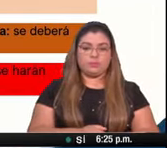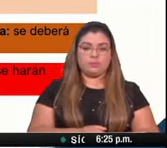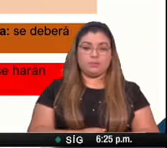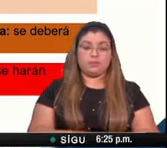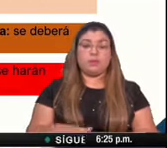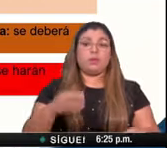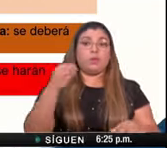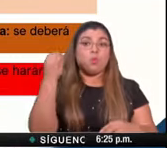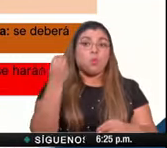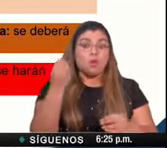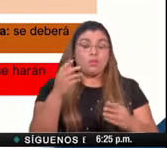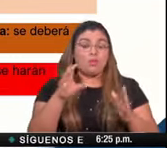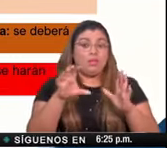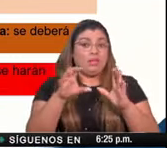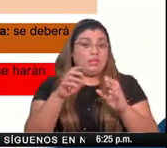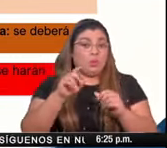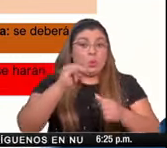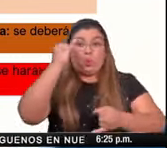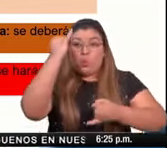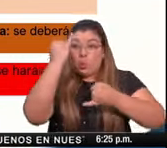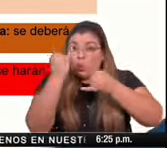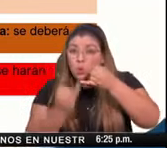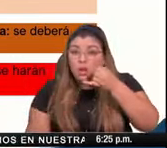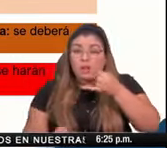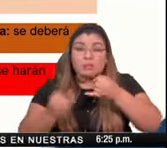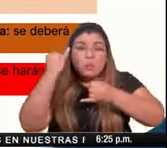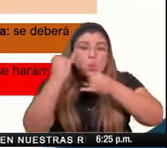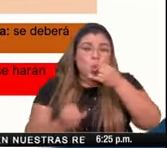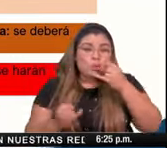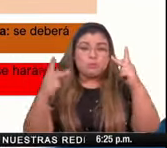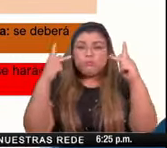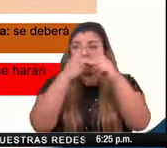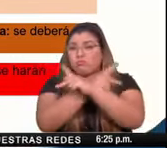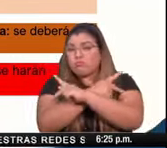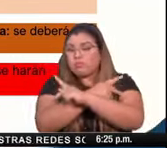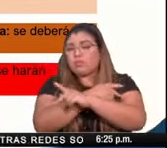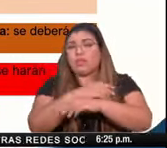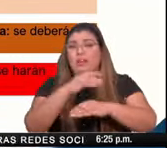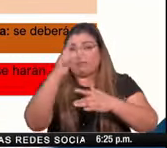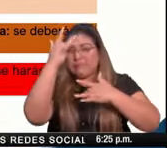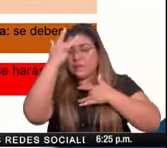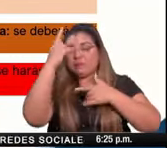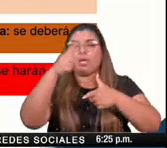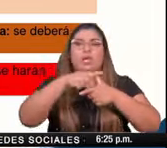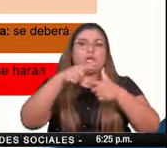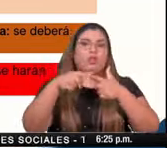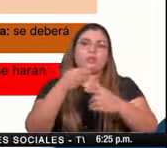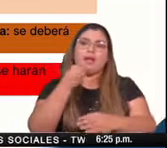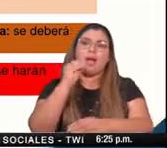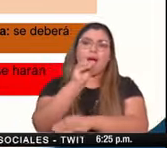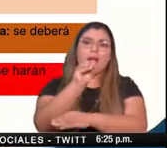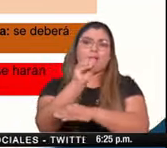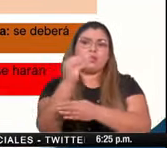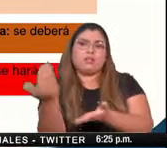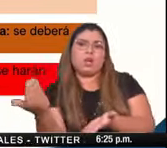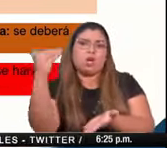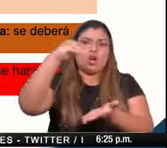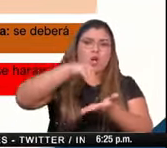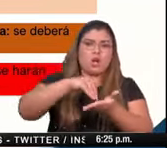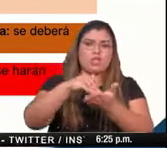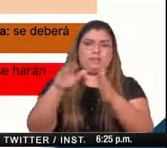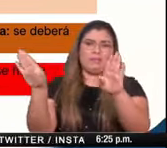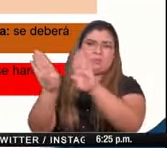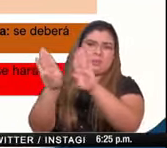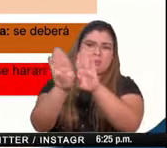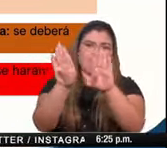ya debemos comunicar los cierres con una semana de anticipación ante el desborde